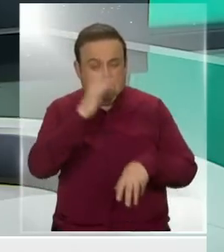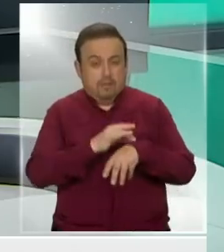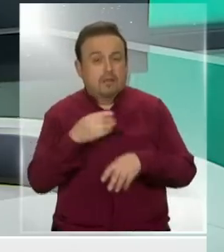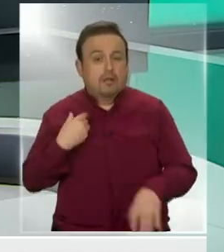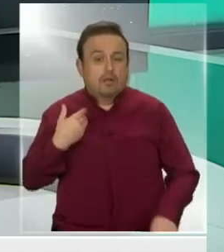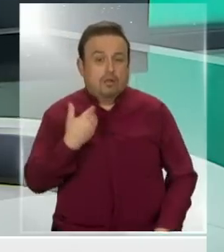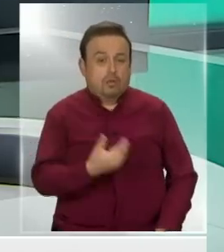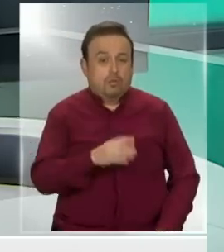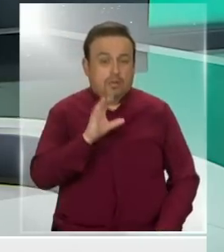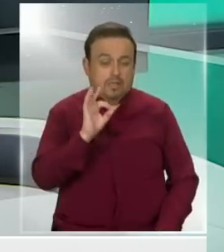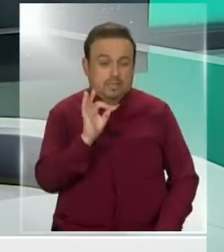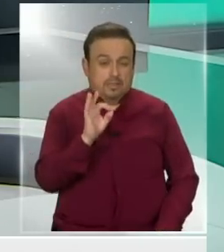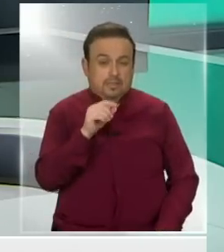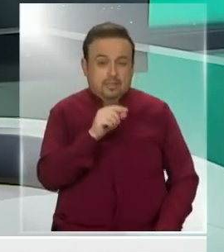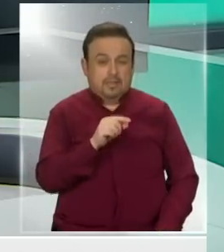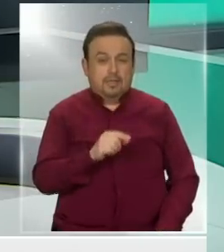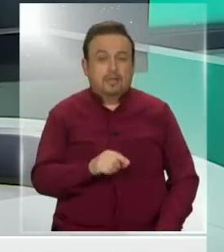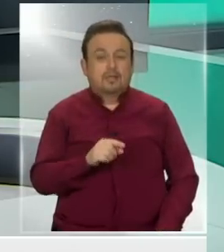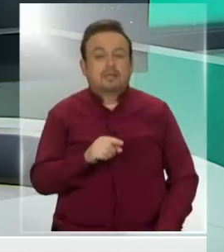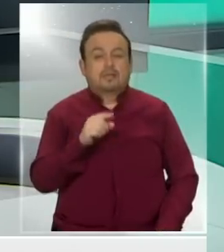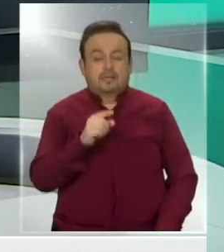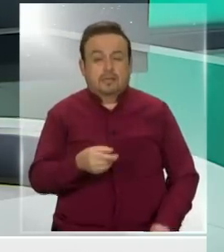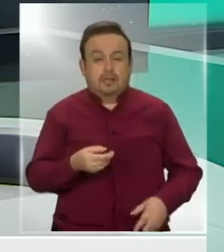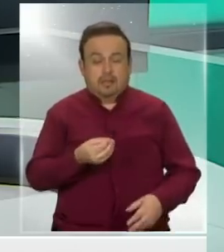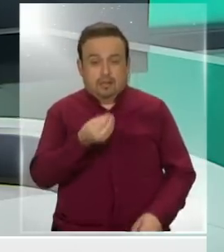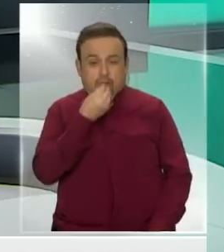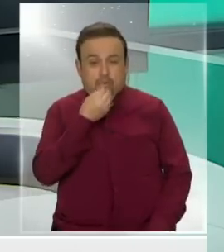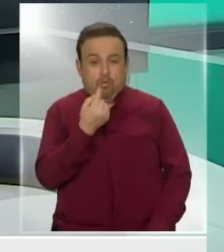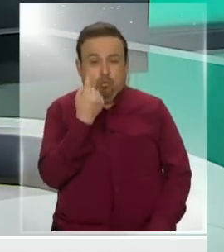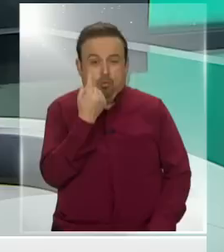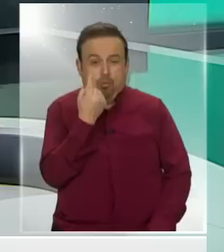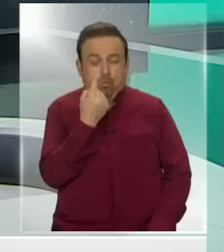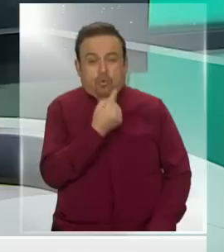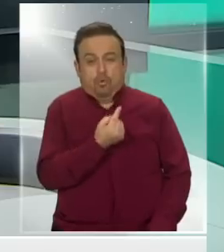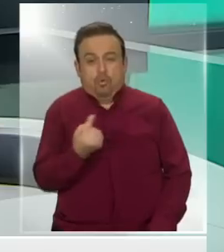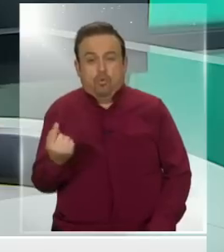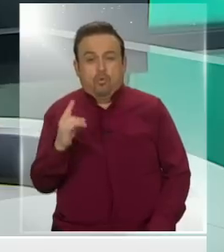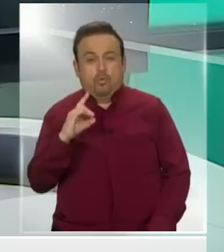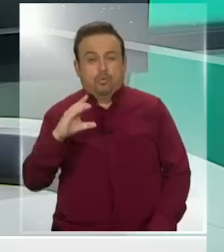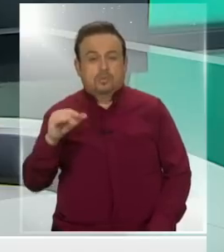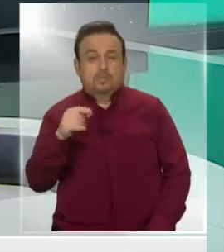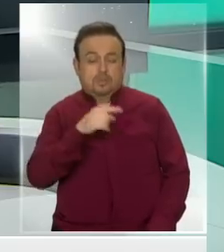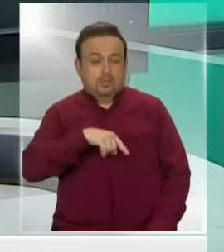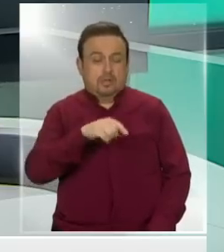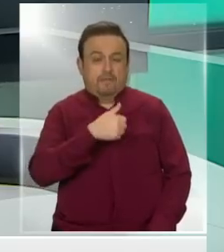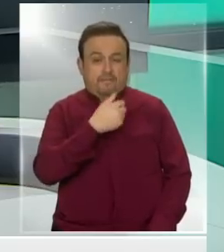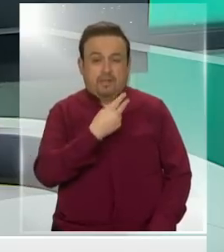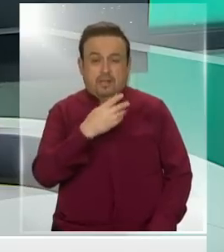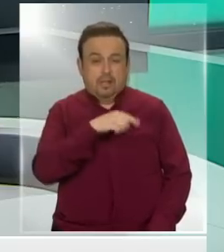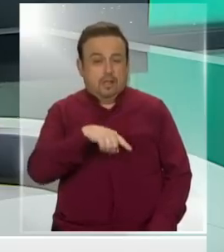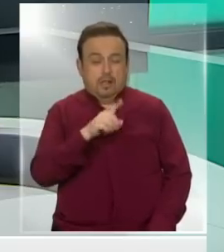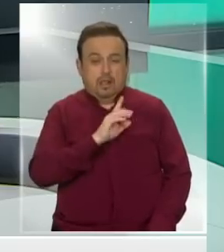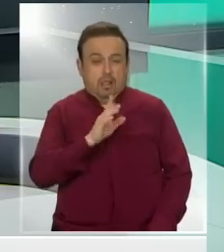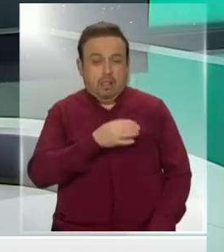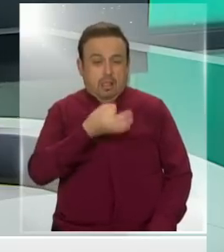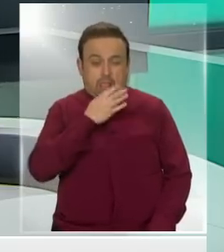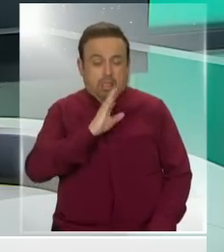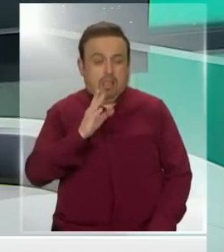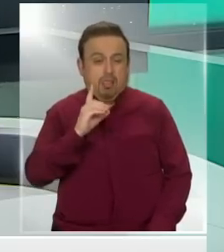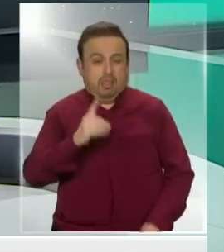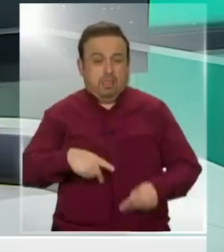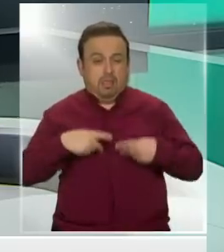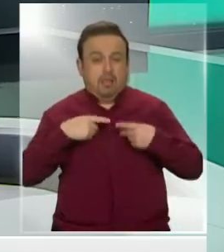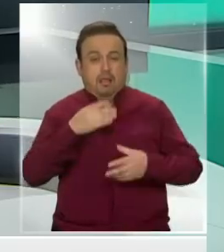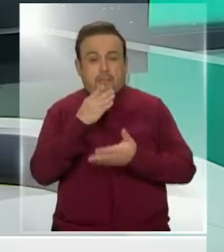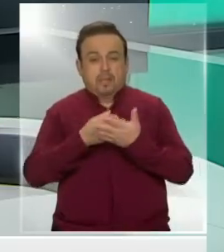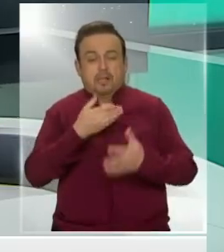fue que de los 50 que habían tomado vitamina D, solo uno pasó a la UCI. Claro. Y de estos 26, ninguno había tomado vitamina D y